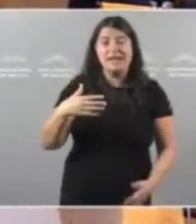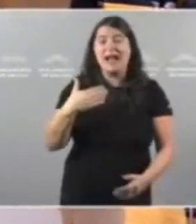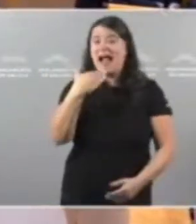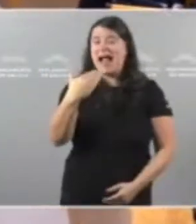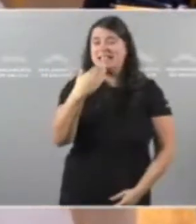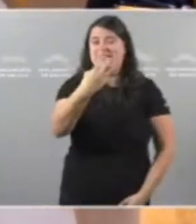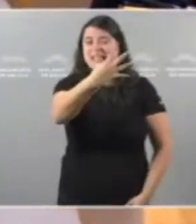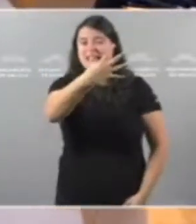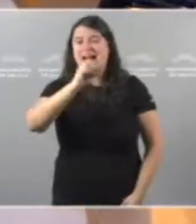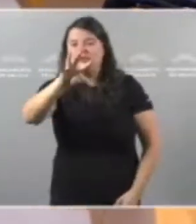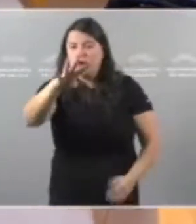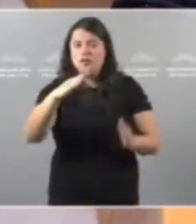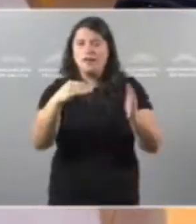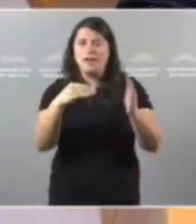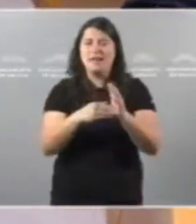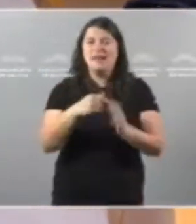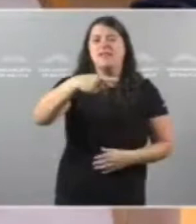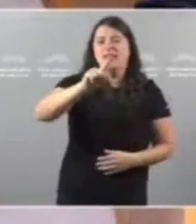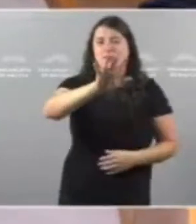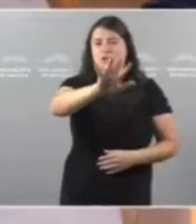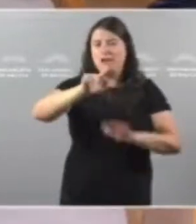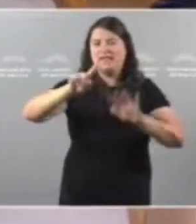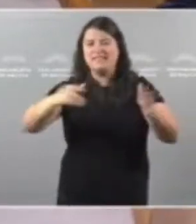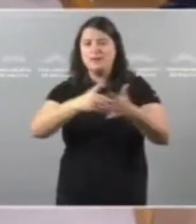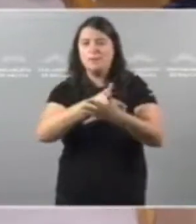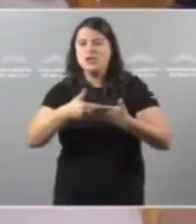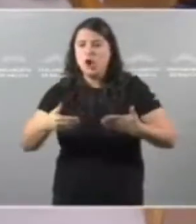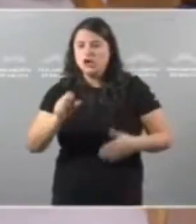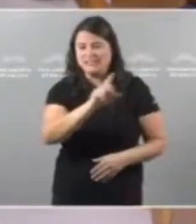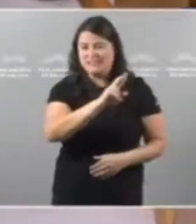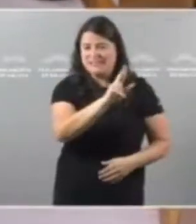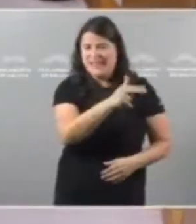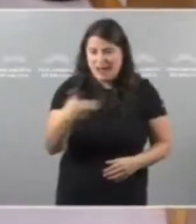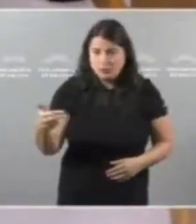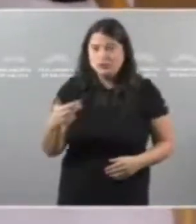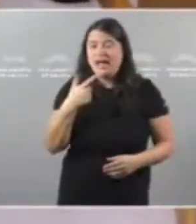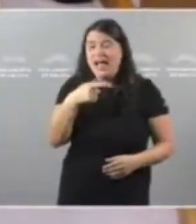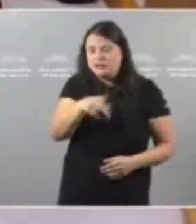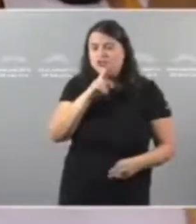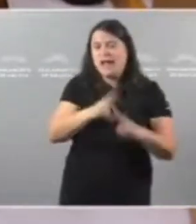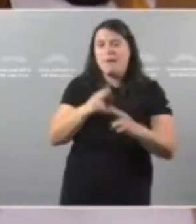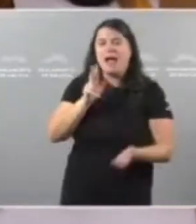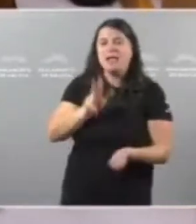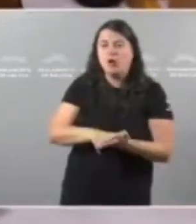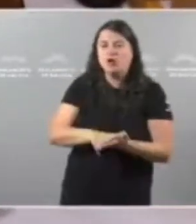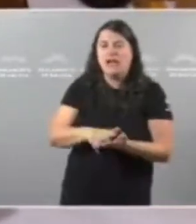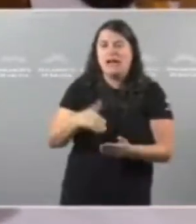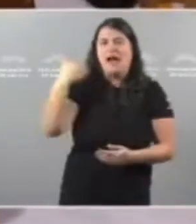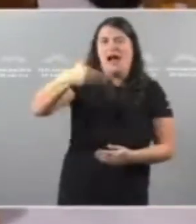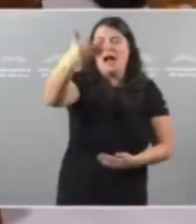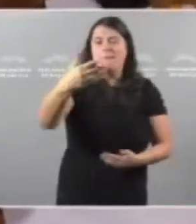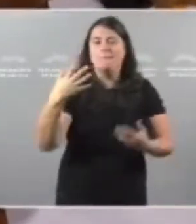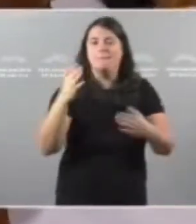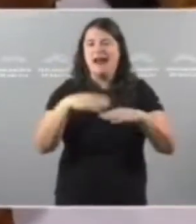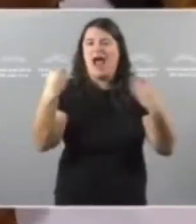.156 millóns de euros Están hipotecando o futuro das novas xeracións